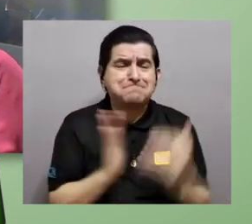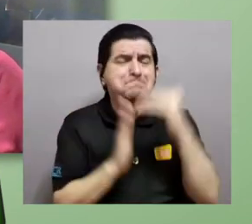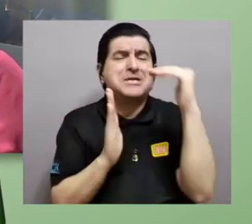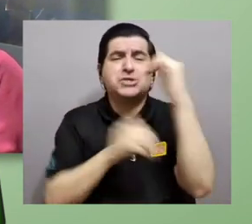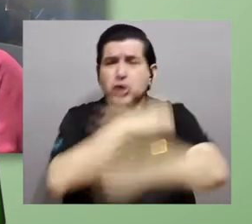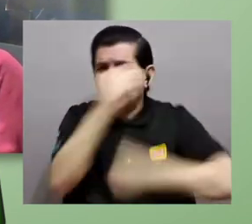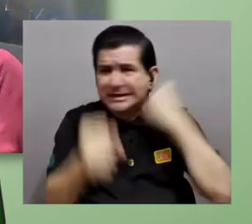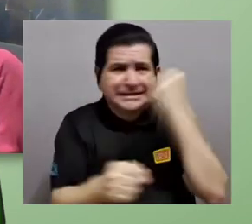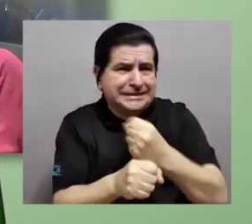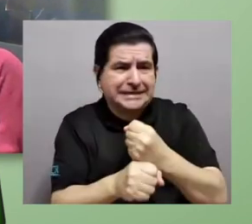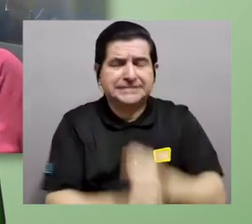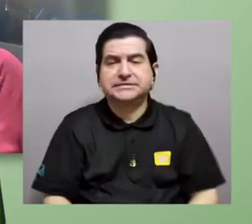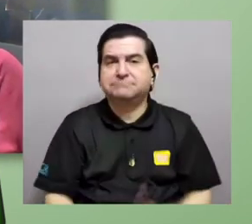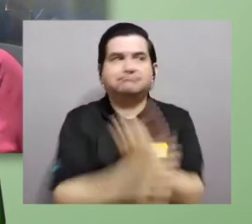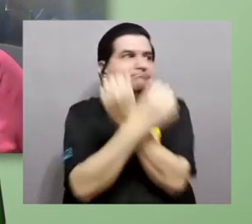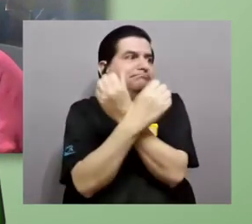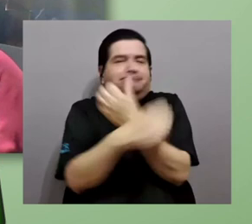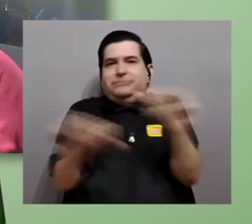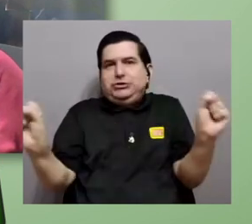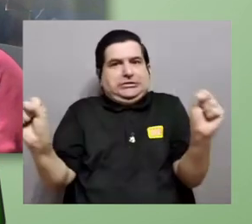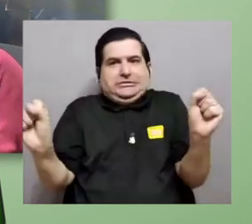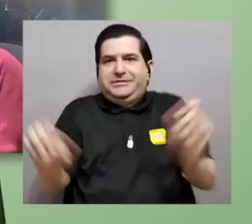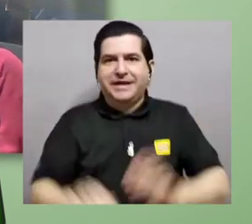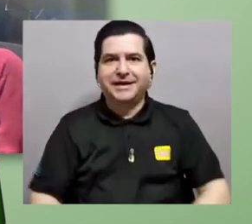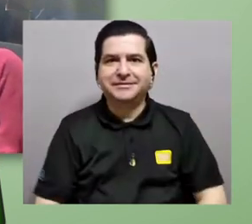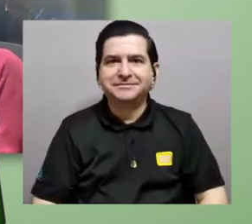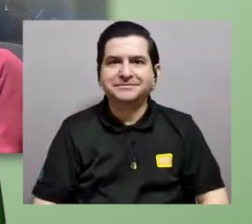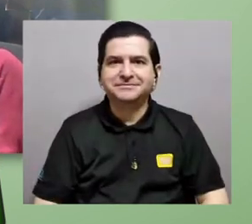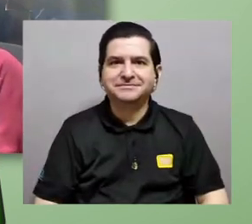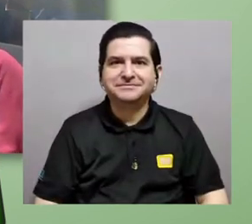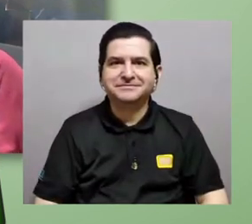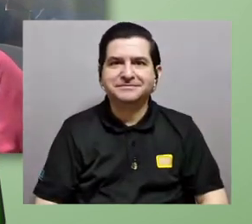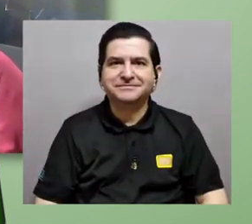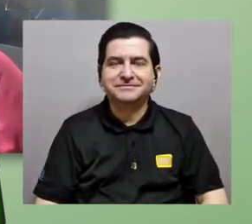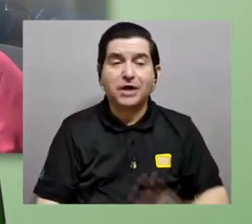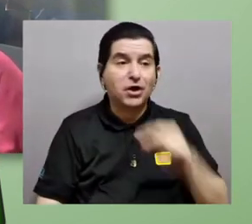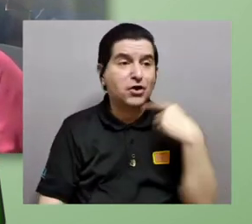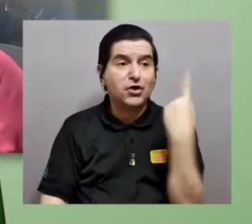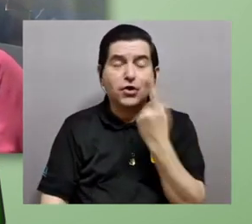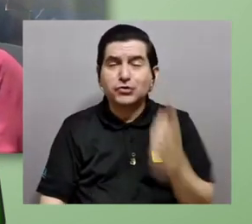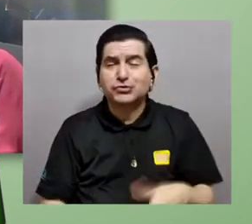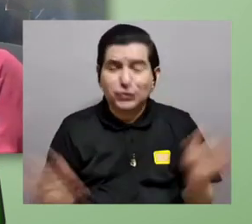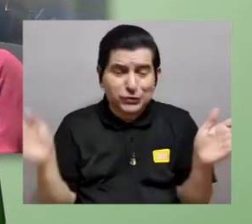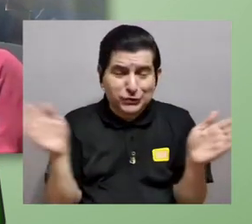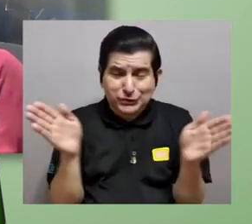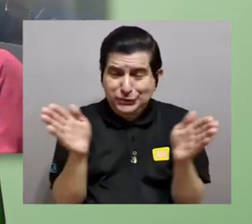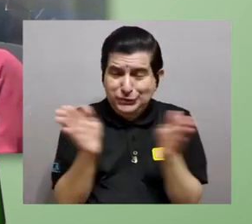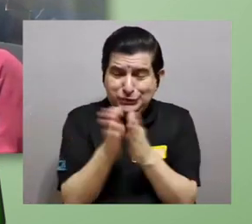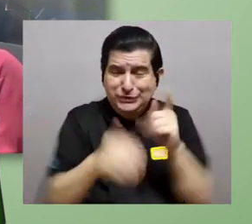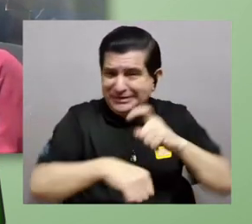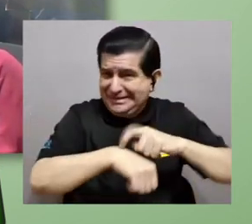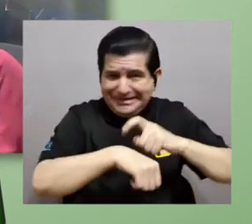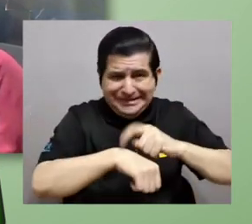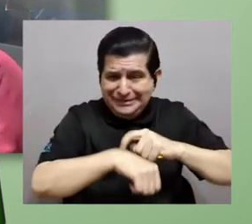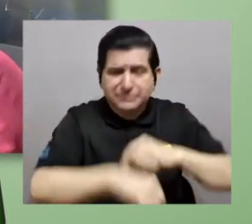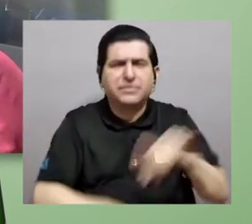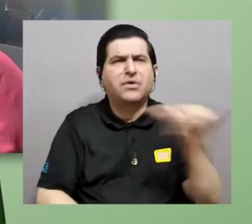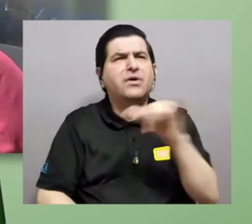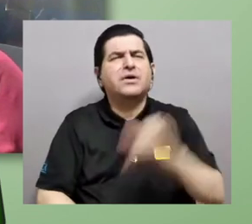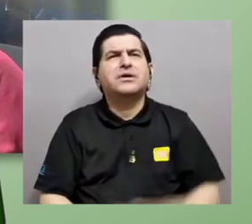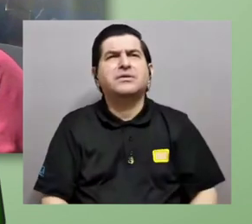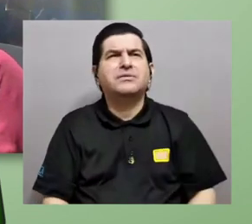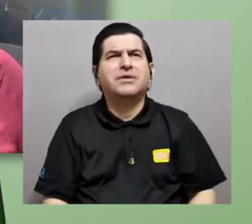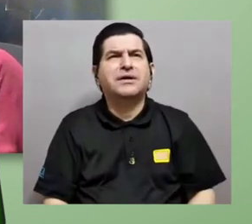pasaron en miles de millones de años es imposible y no solo el reducir ese